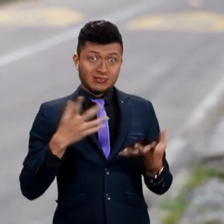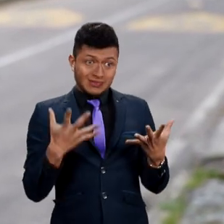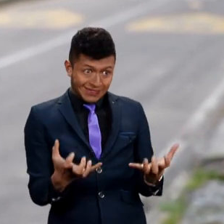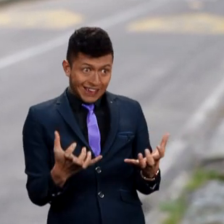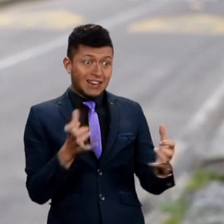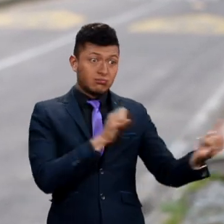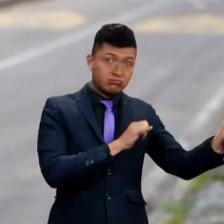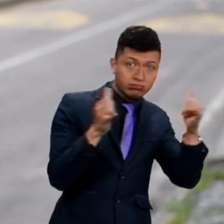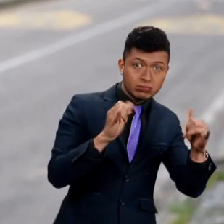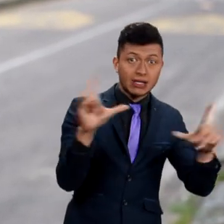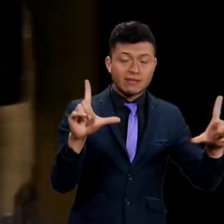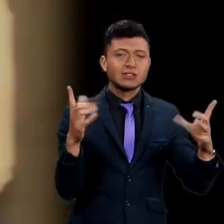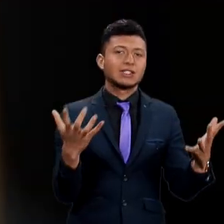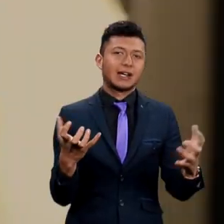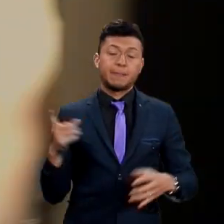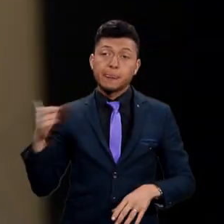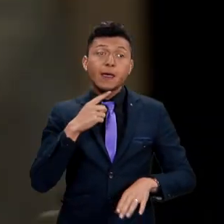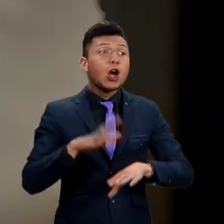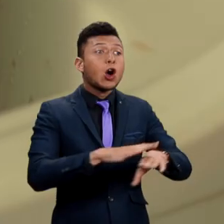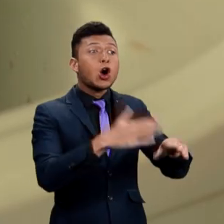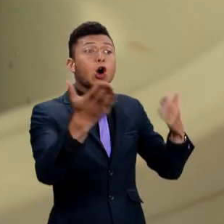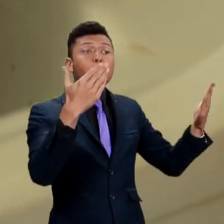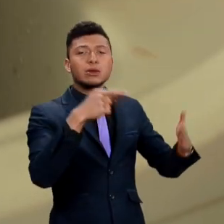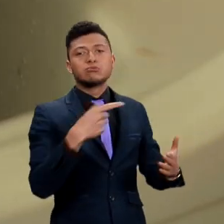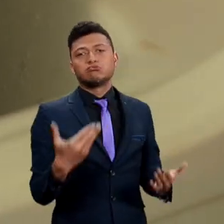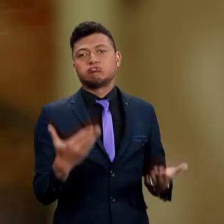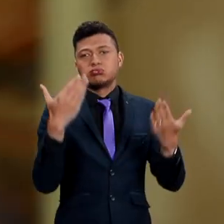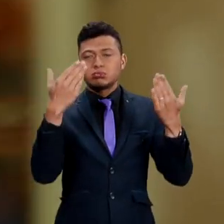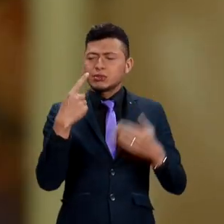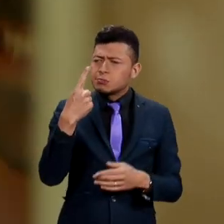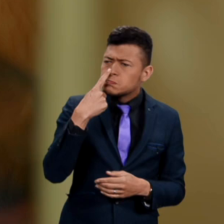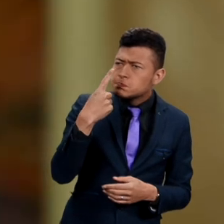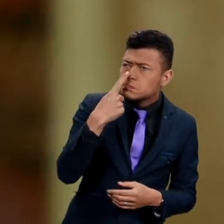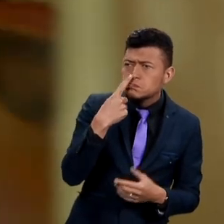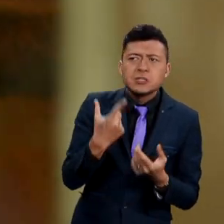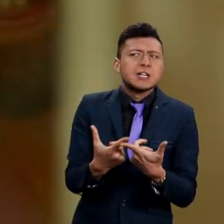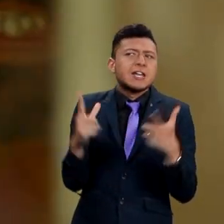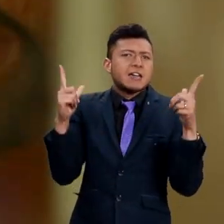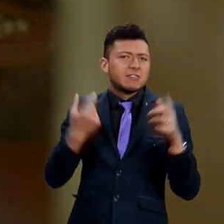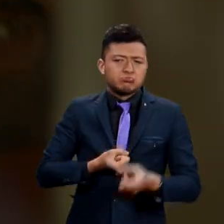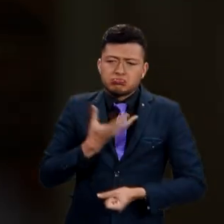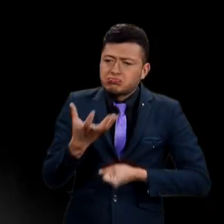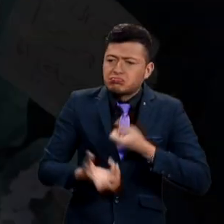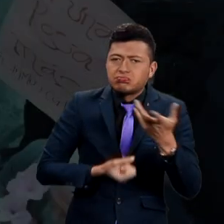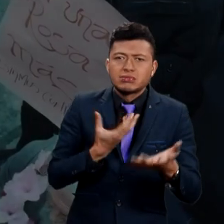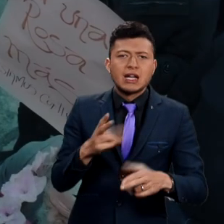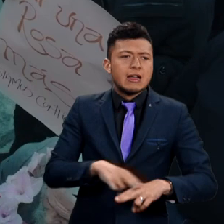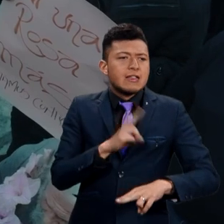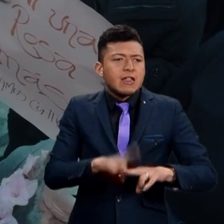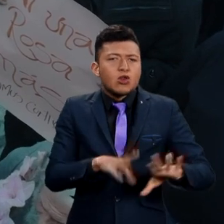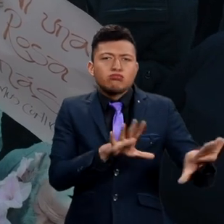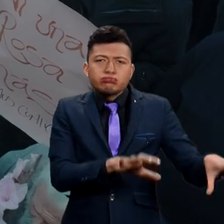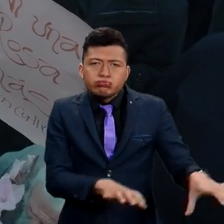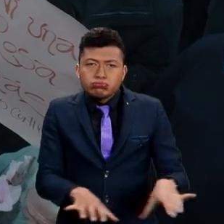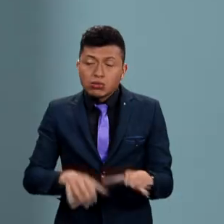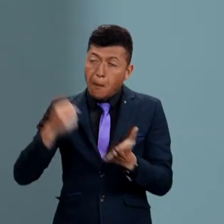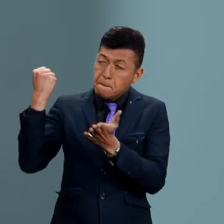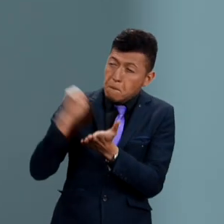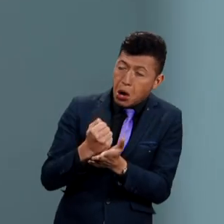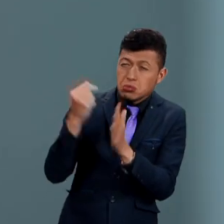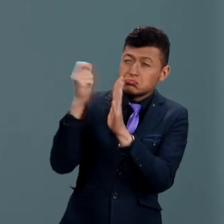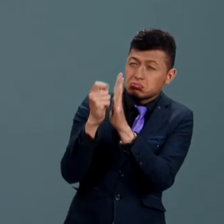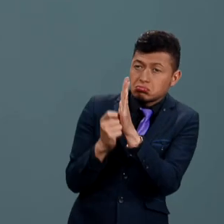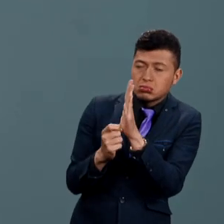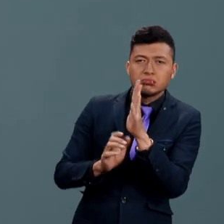todos aquellos que queremos hacer televisión. Creo que este tipo de convocatorias lo que permiten es explorar libremente, explorar desde la naturaleza propia de las